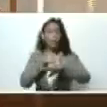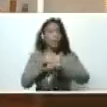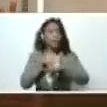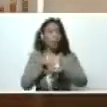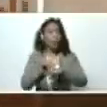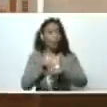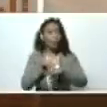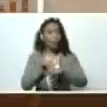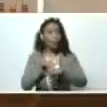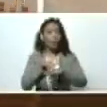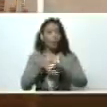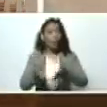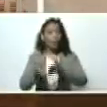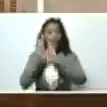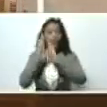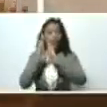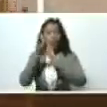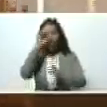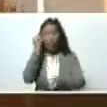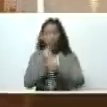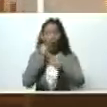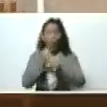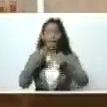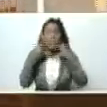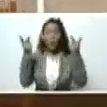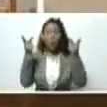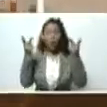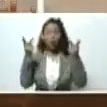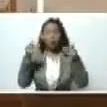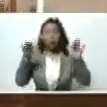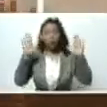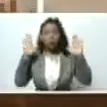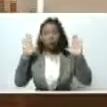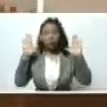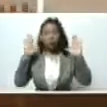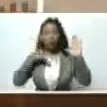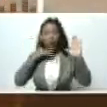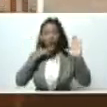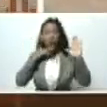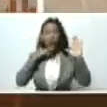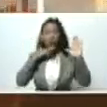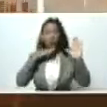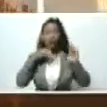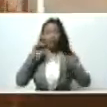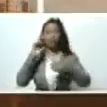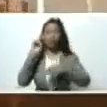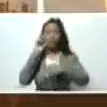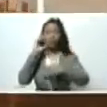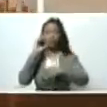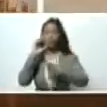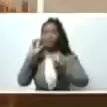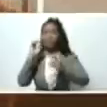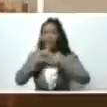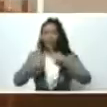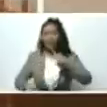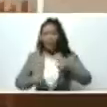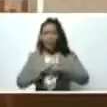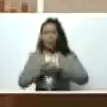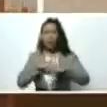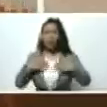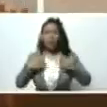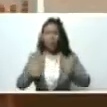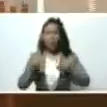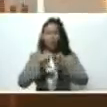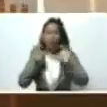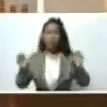Infraestructura y Obras Públicas, por supuesto, Lacan TV, Corpo ELEC, el Ministerio de Salud, el Ministerio de Educación,